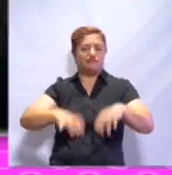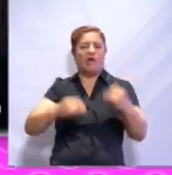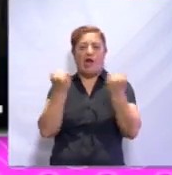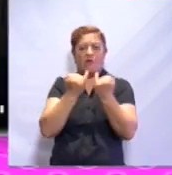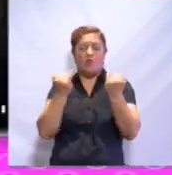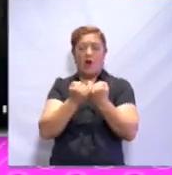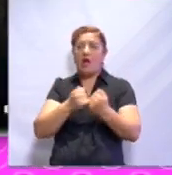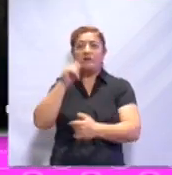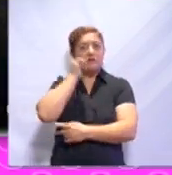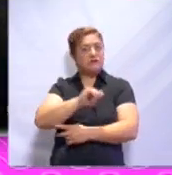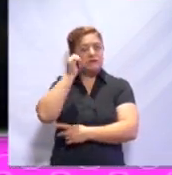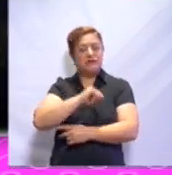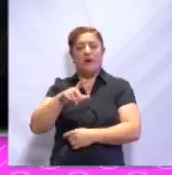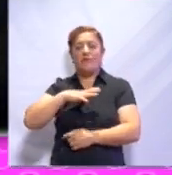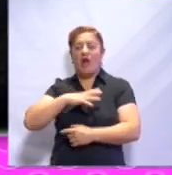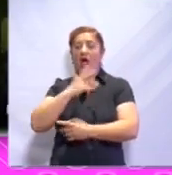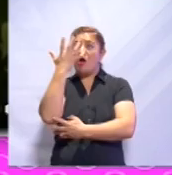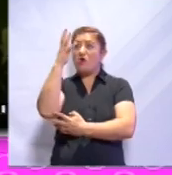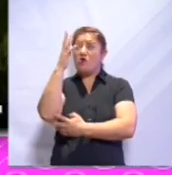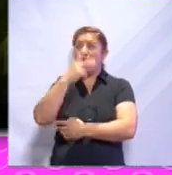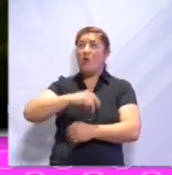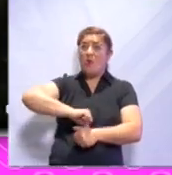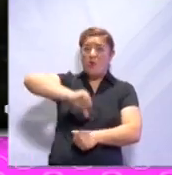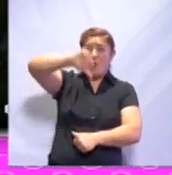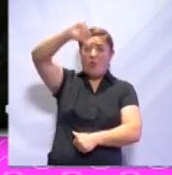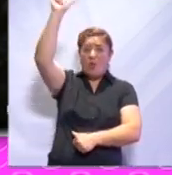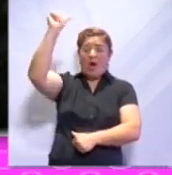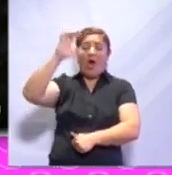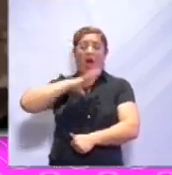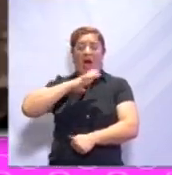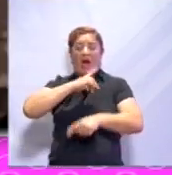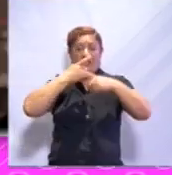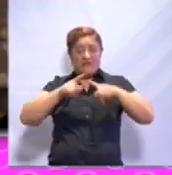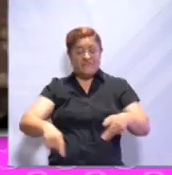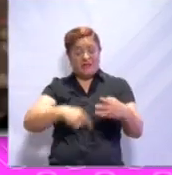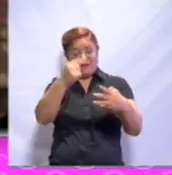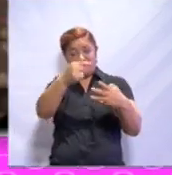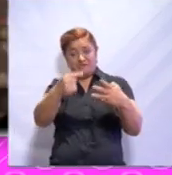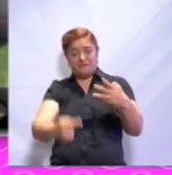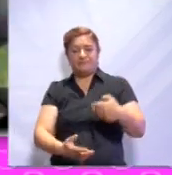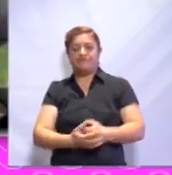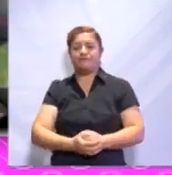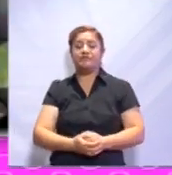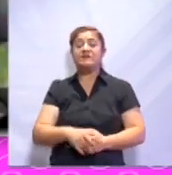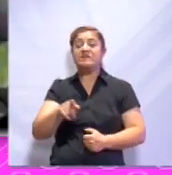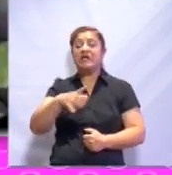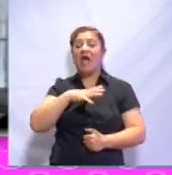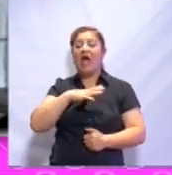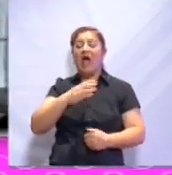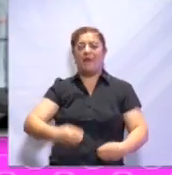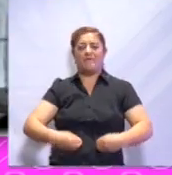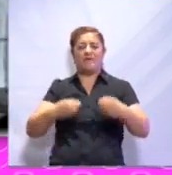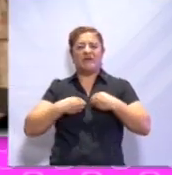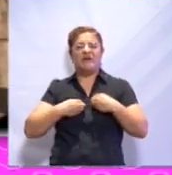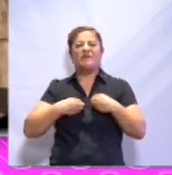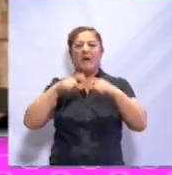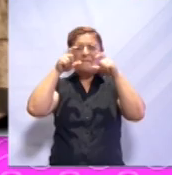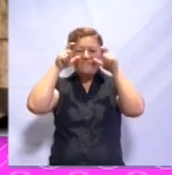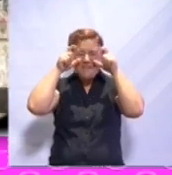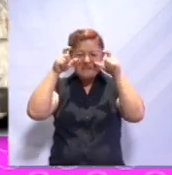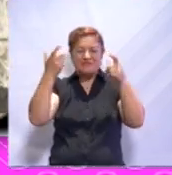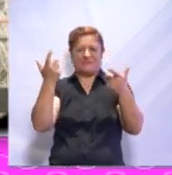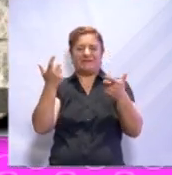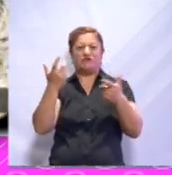Predominan los árboles como el pino, roble, castaño y abedul. Es hábitat de mapaches, lobos,